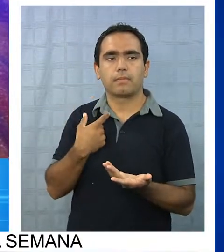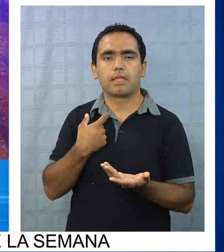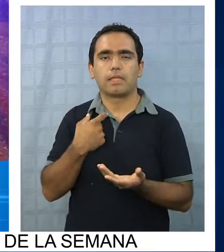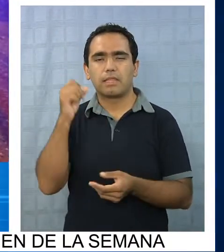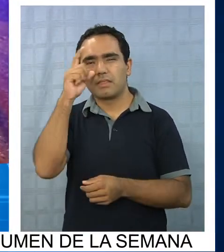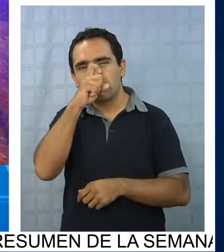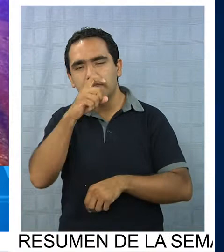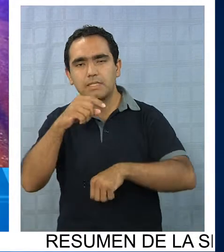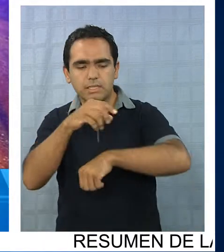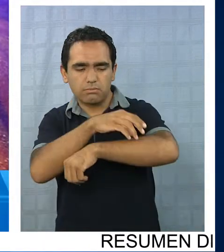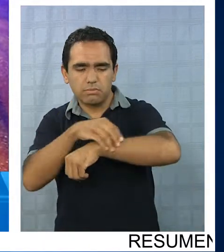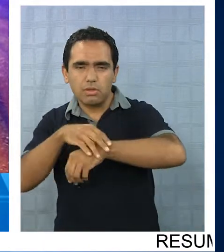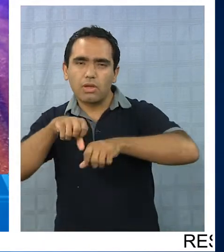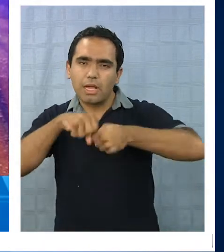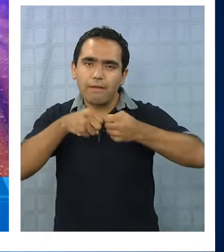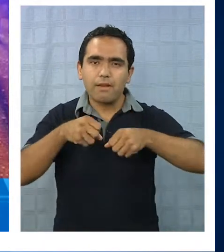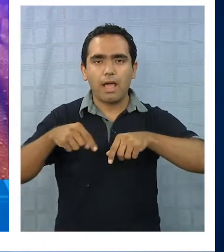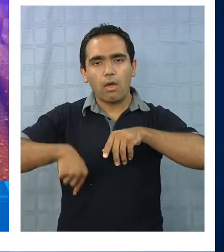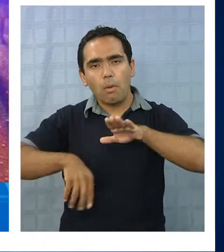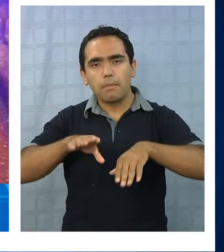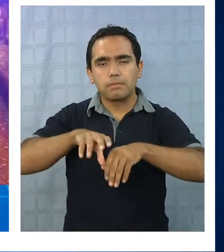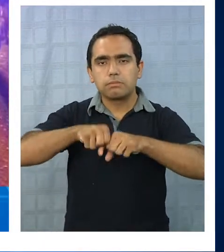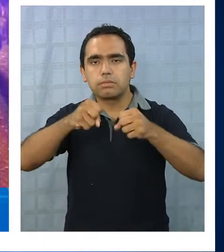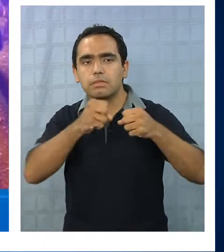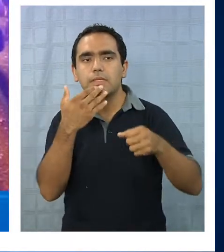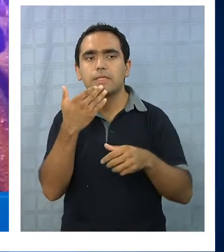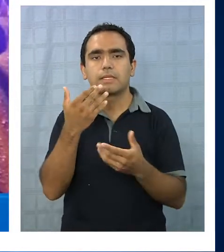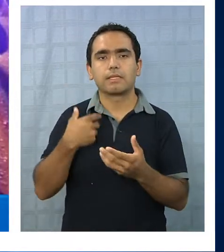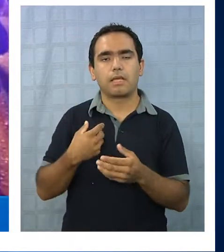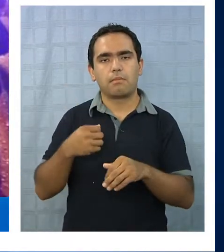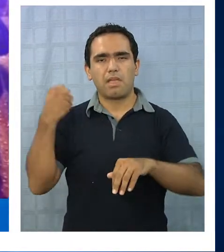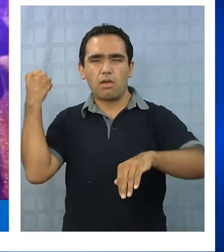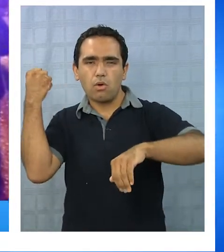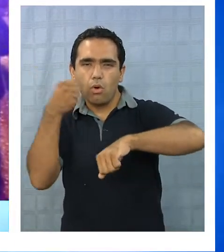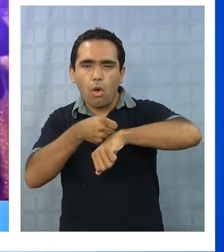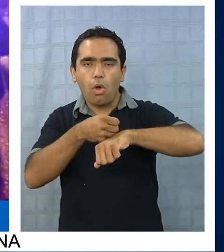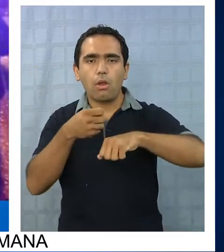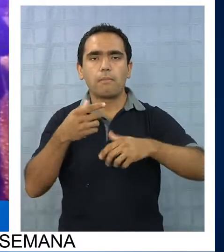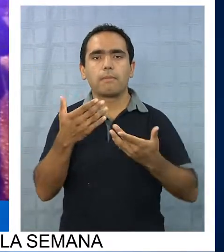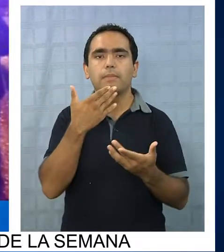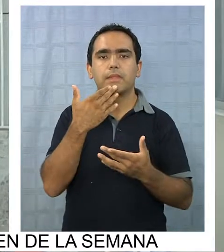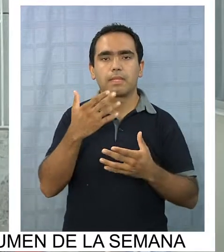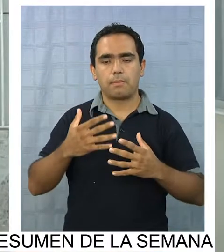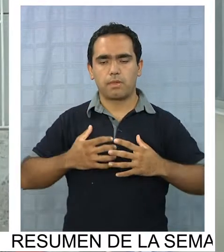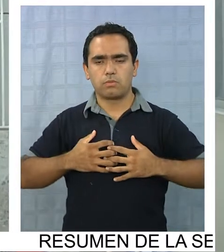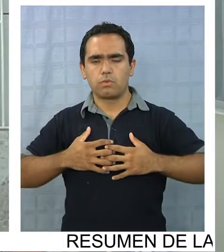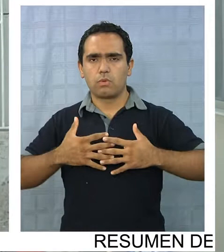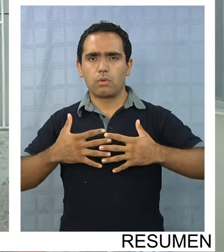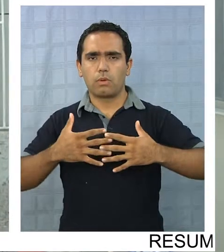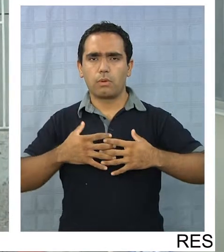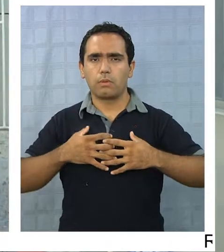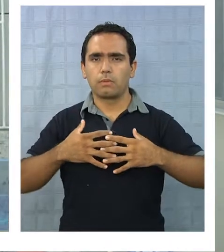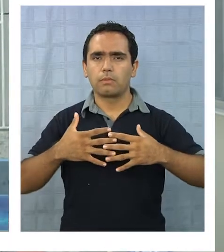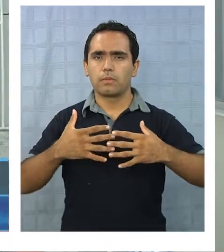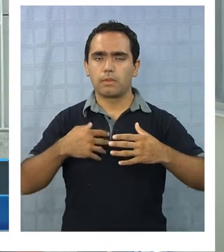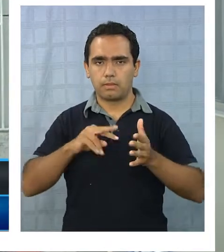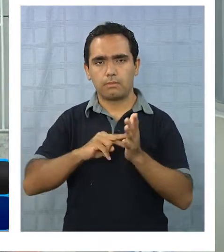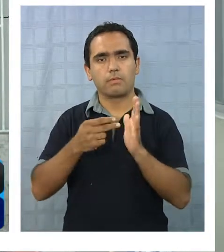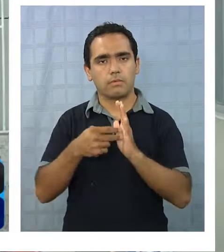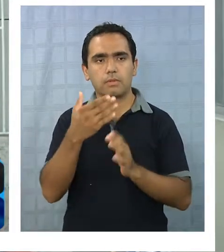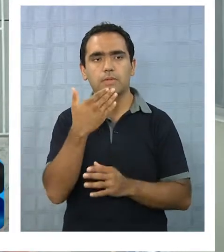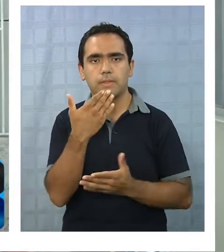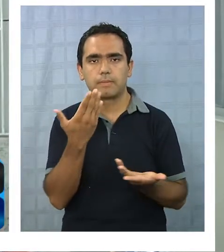facturados, los pacientes con fracturas y algunas construcciones de tipo pulmonar y abdominal. Afortunadamente